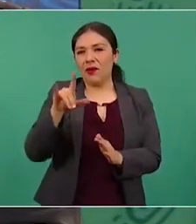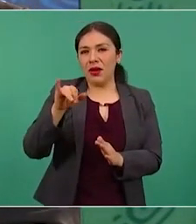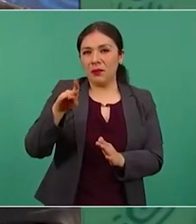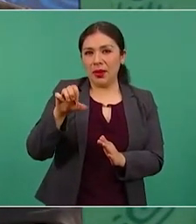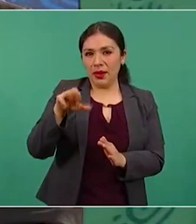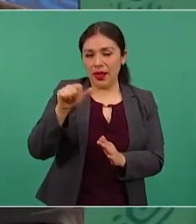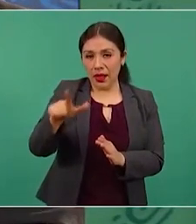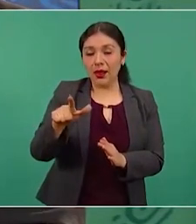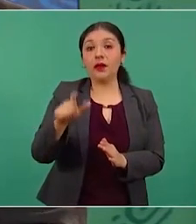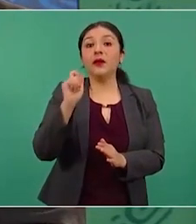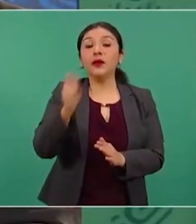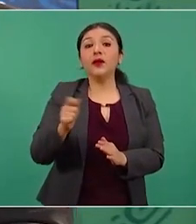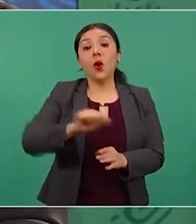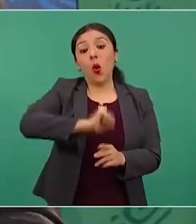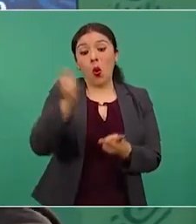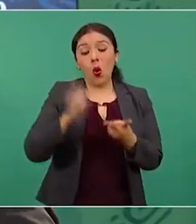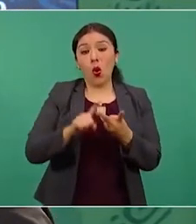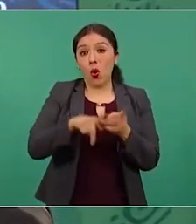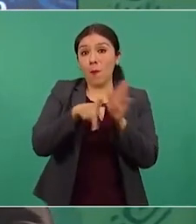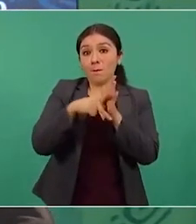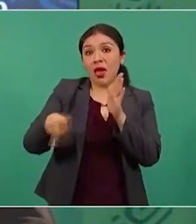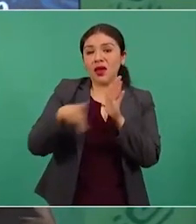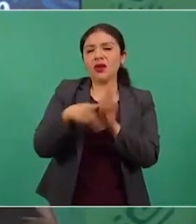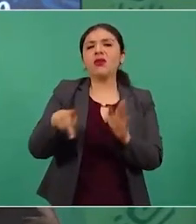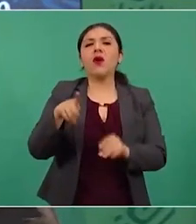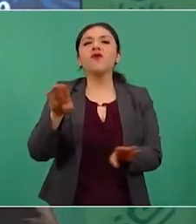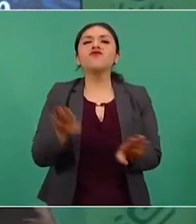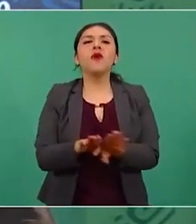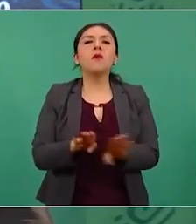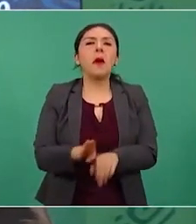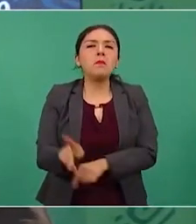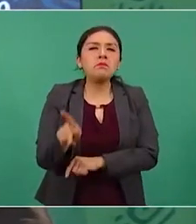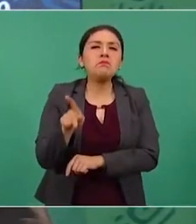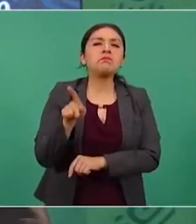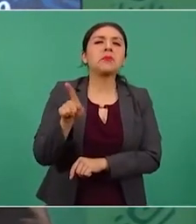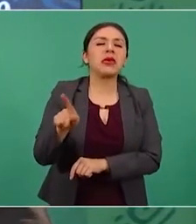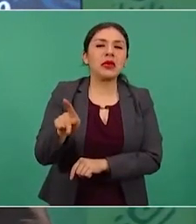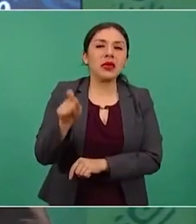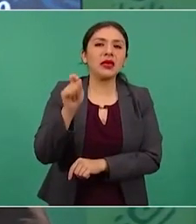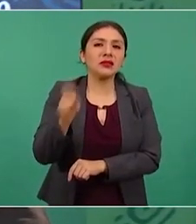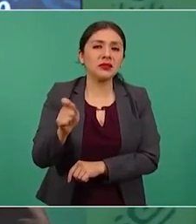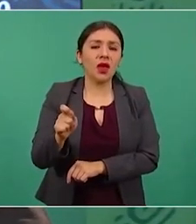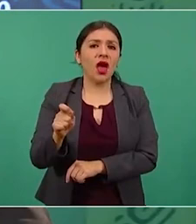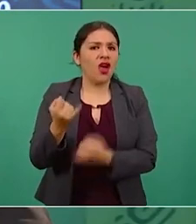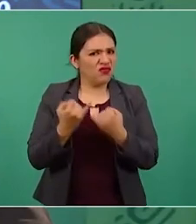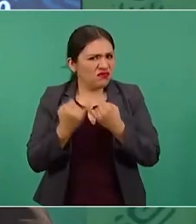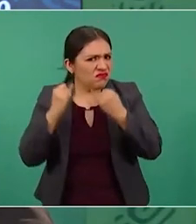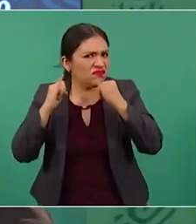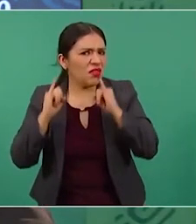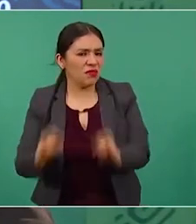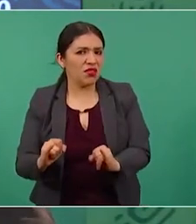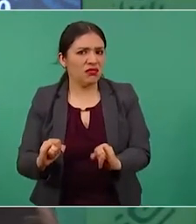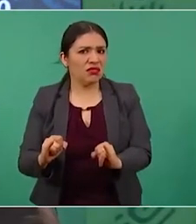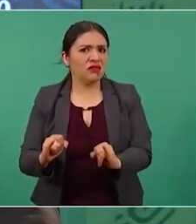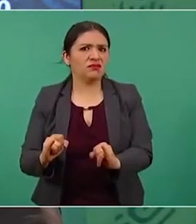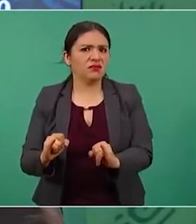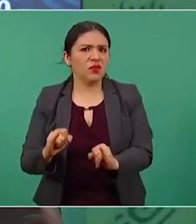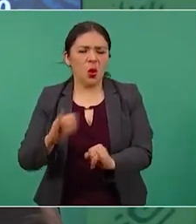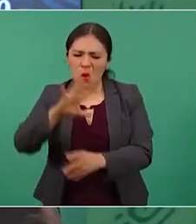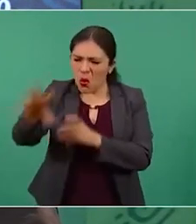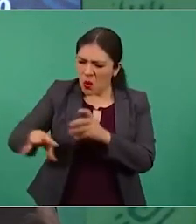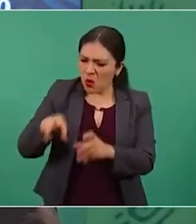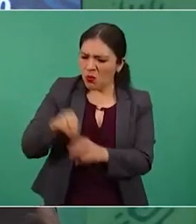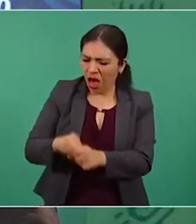pseudoindependiente o plural.